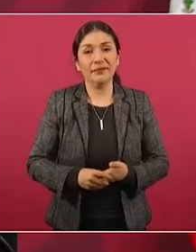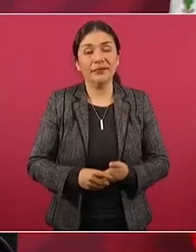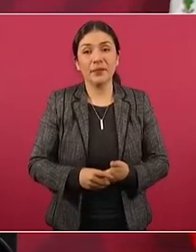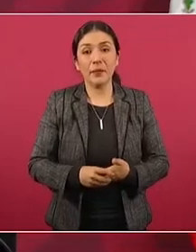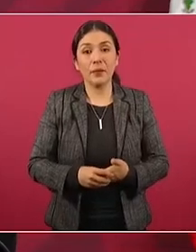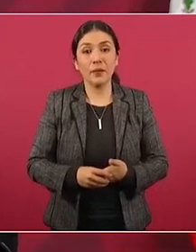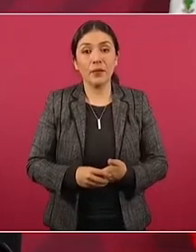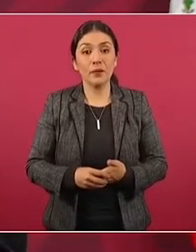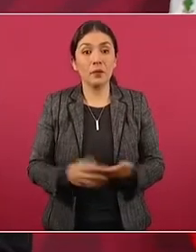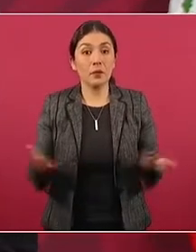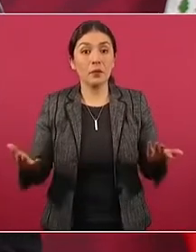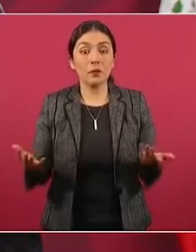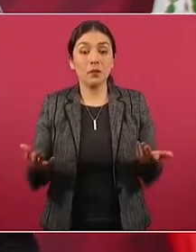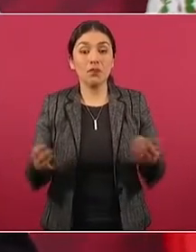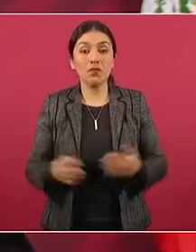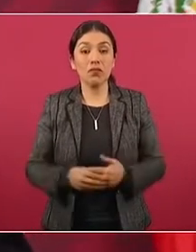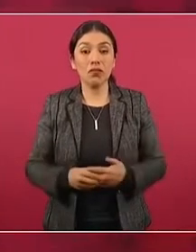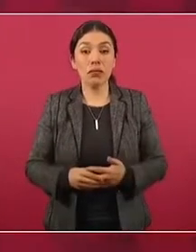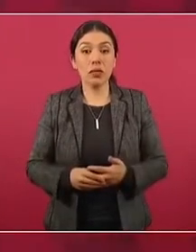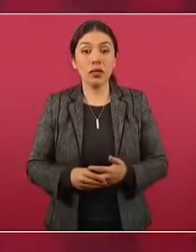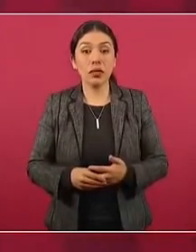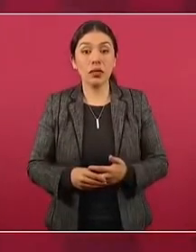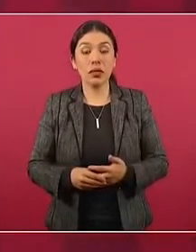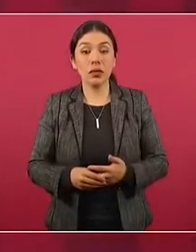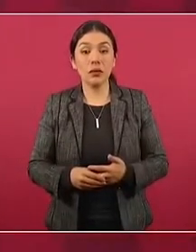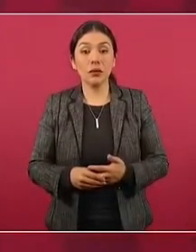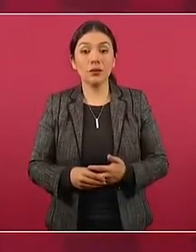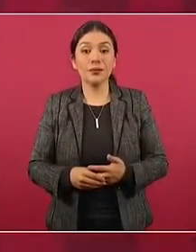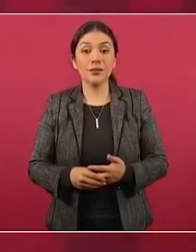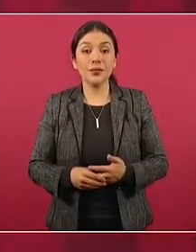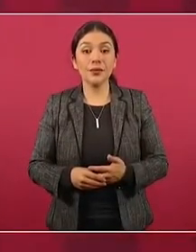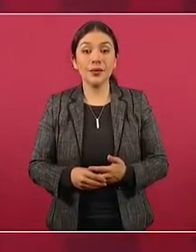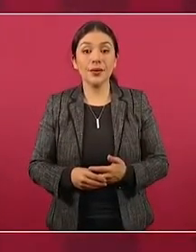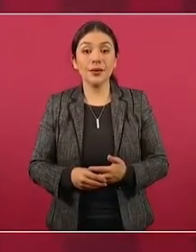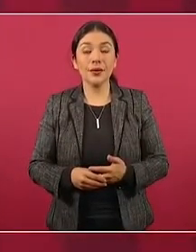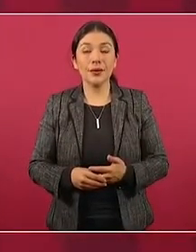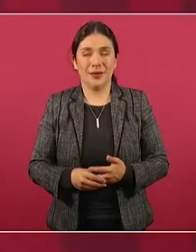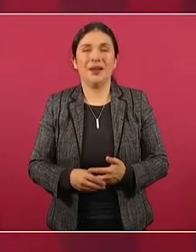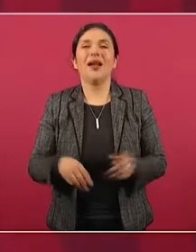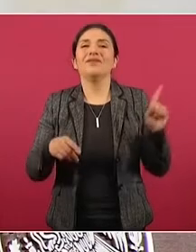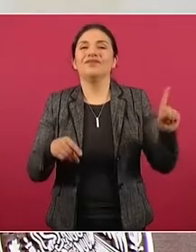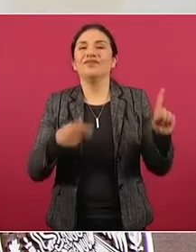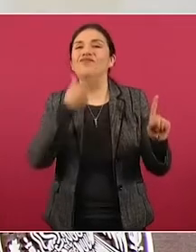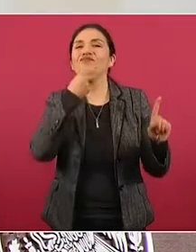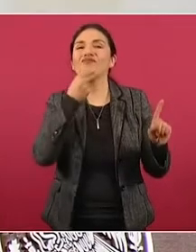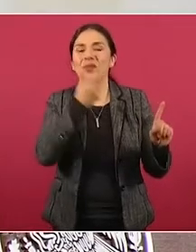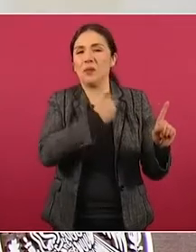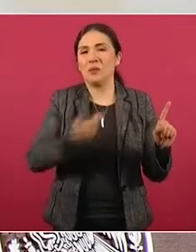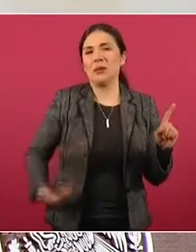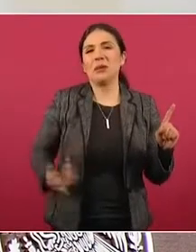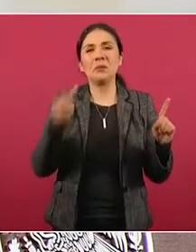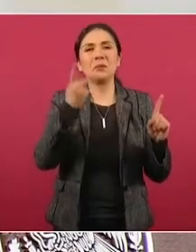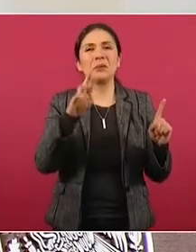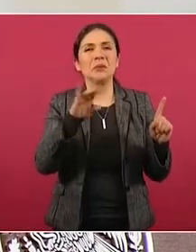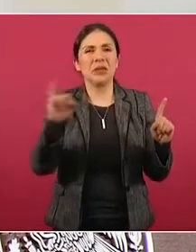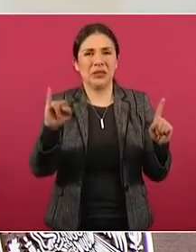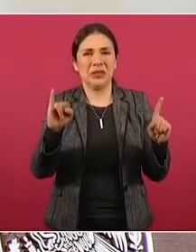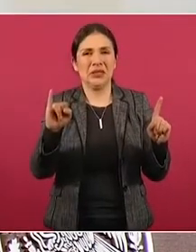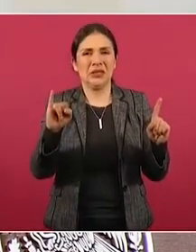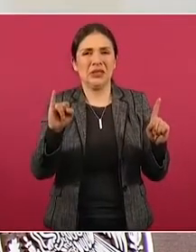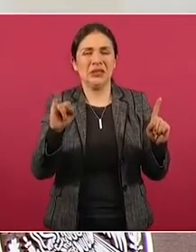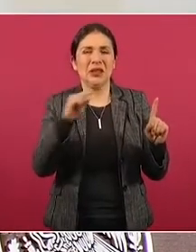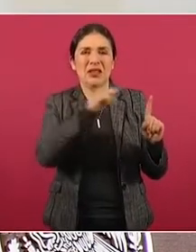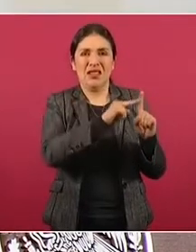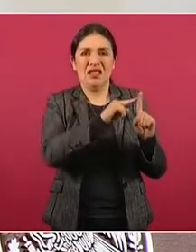Las acusaciones que nos está haciendo el presidente del PRI en